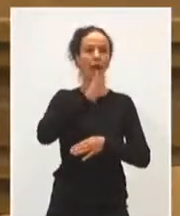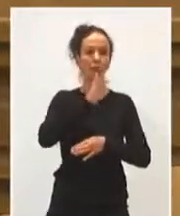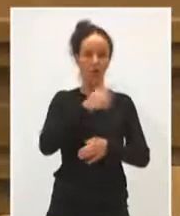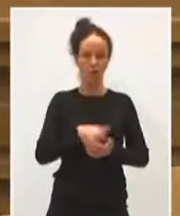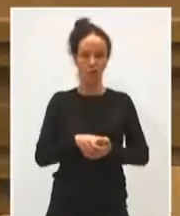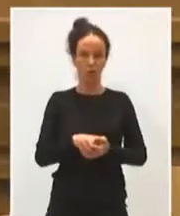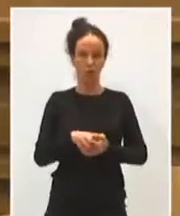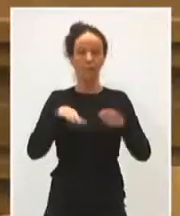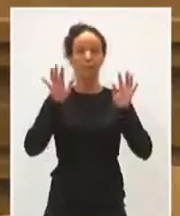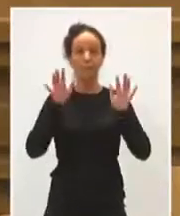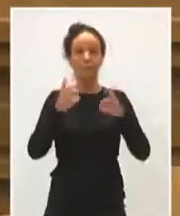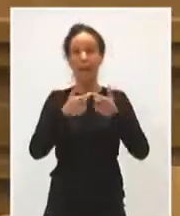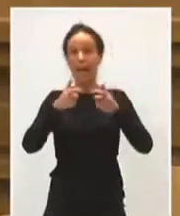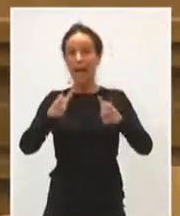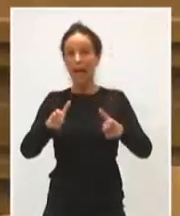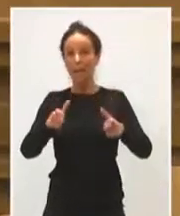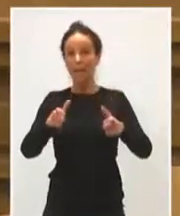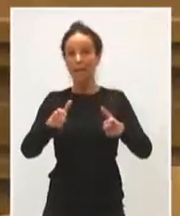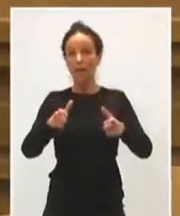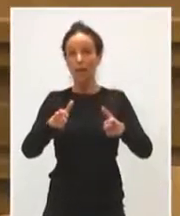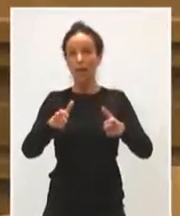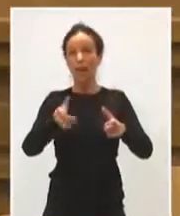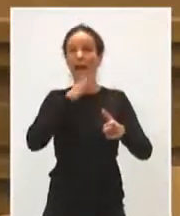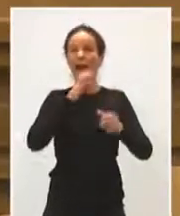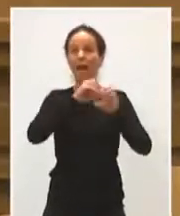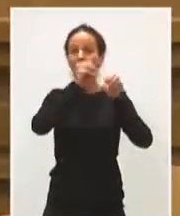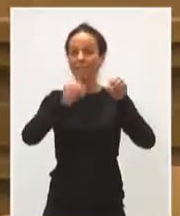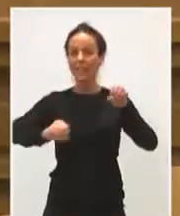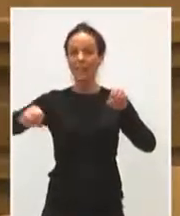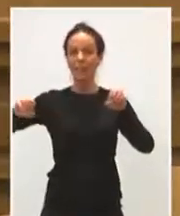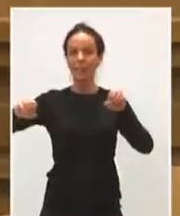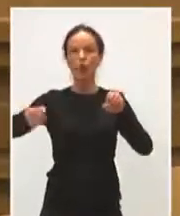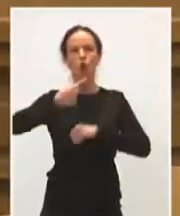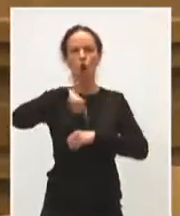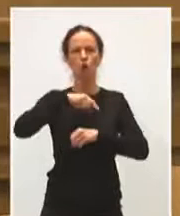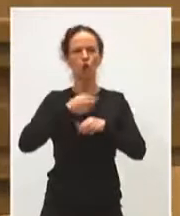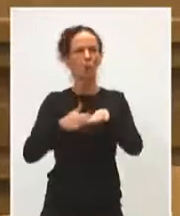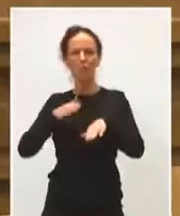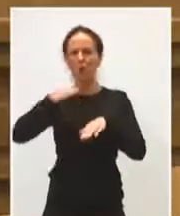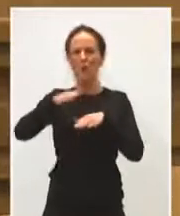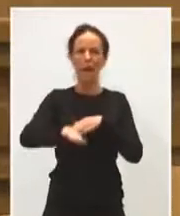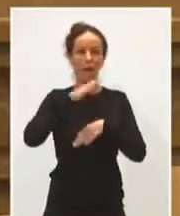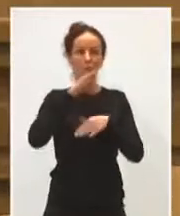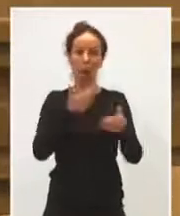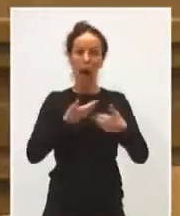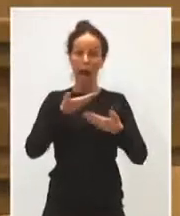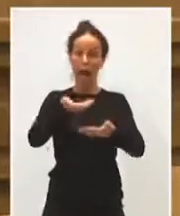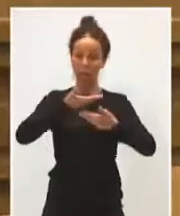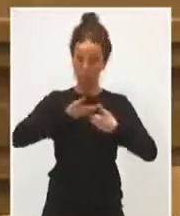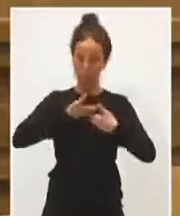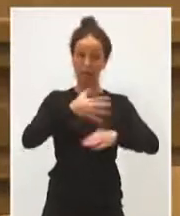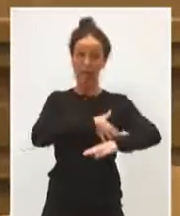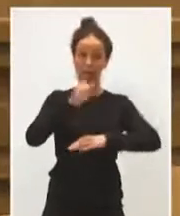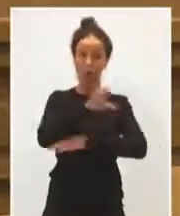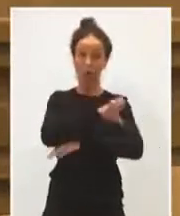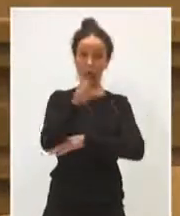en el ámbito del abastecimiento vamos a ir mucho más allá de lo que nos pensábamos. Entre otras cosas, con la ayuda de los fondos europeos, donde vamos a ser